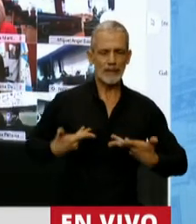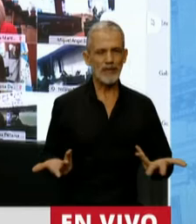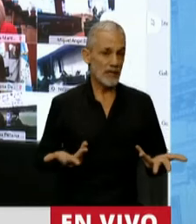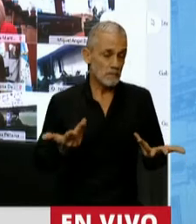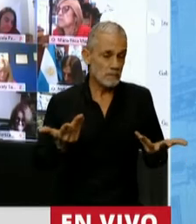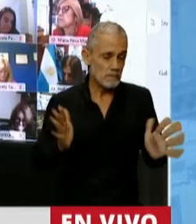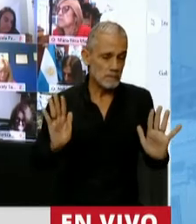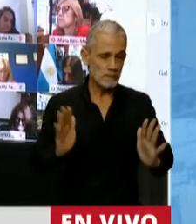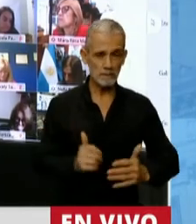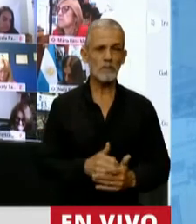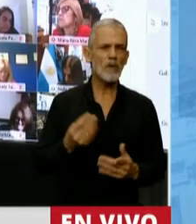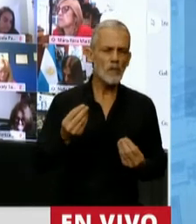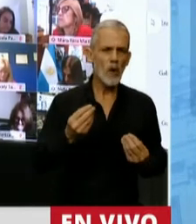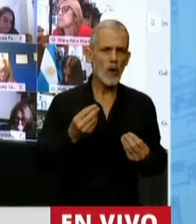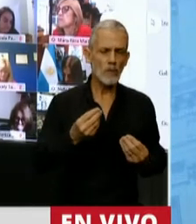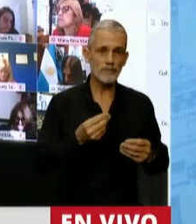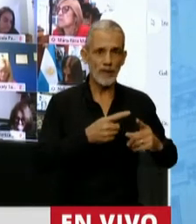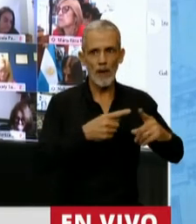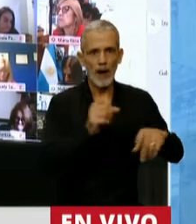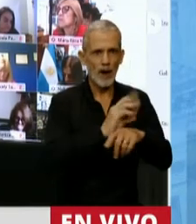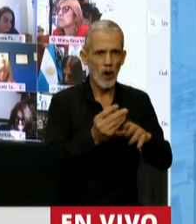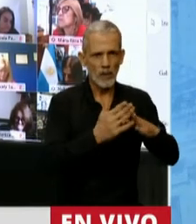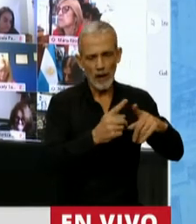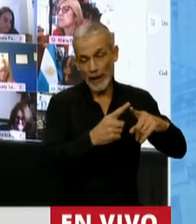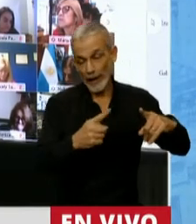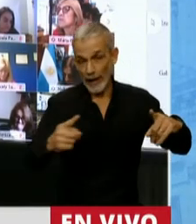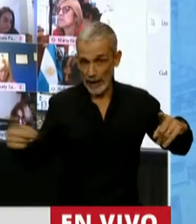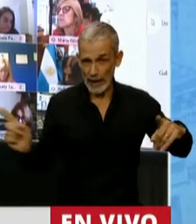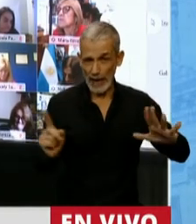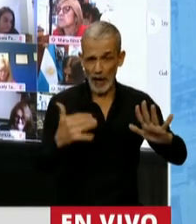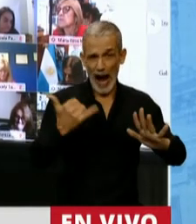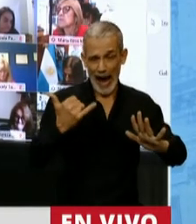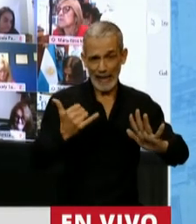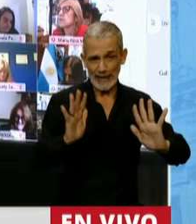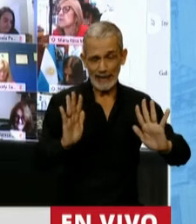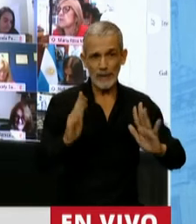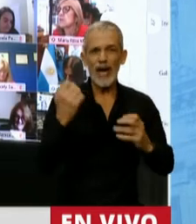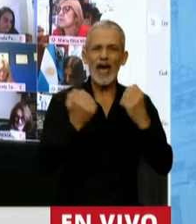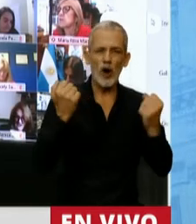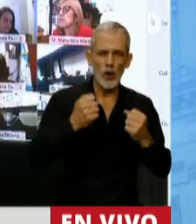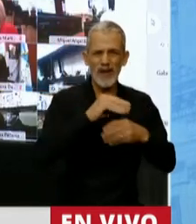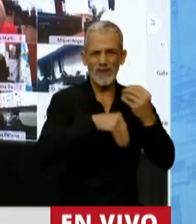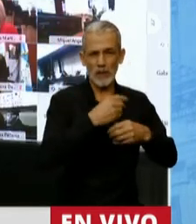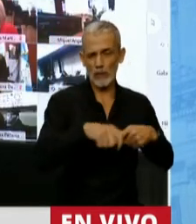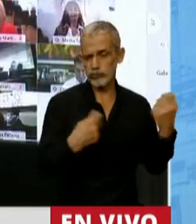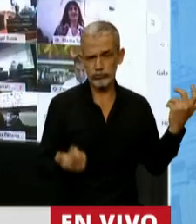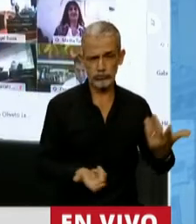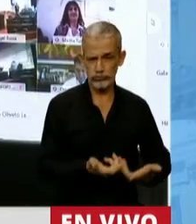que por lo largo de esta pandemia inclusive se quebraron economías familiares,